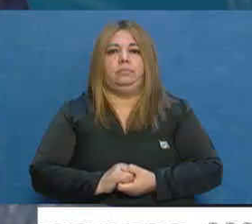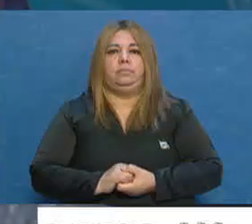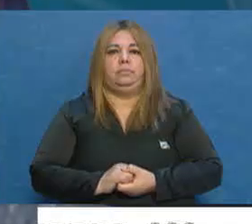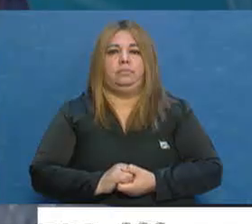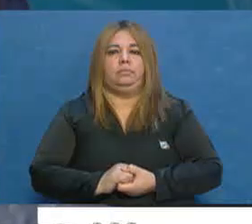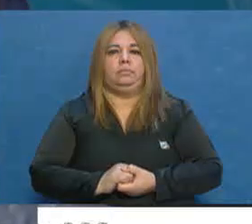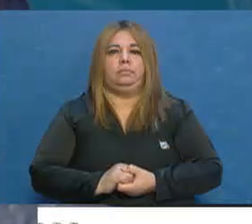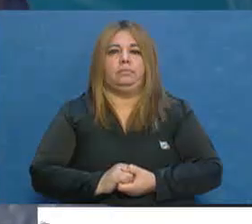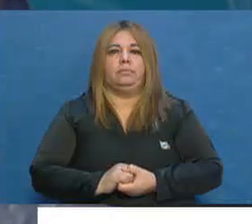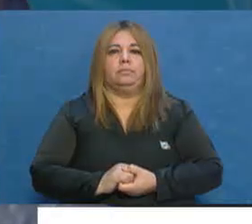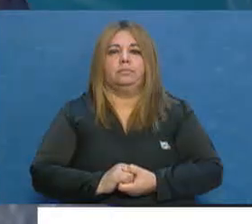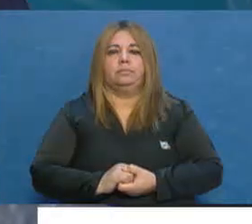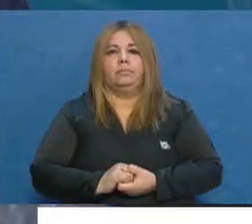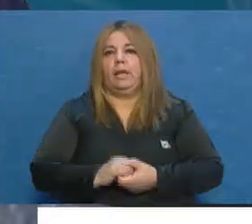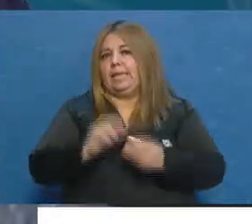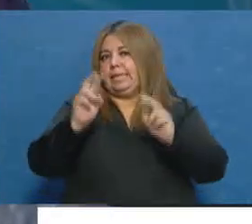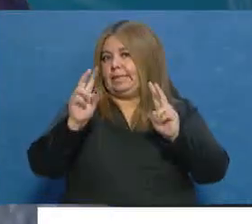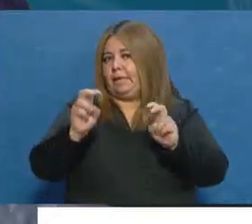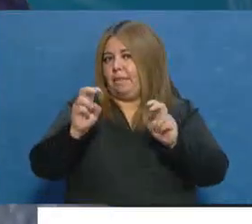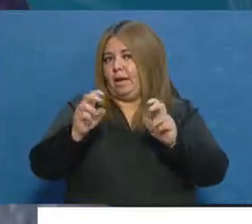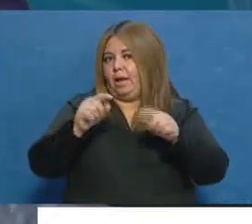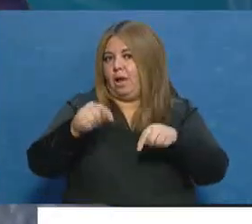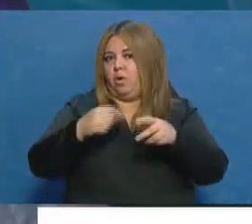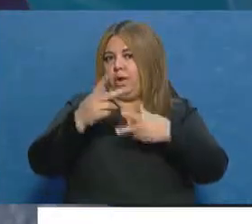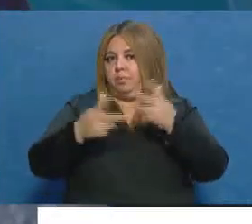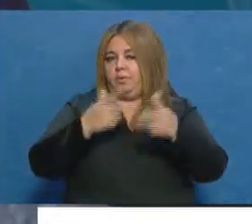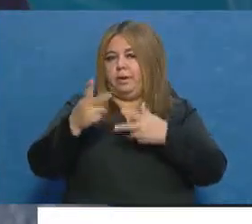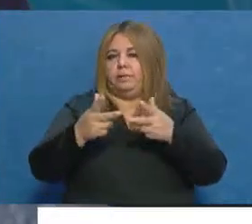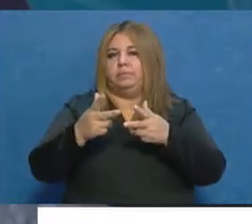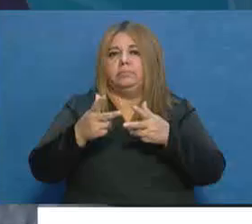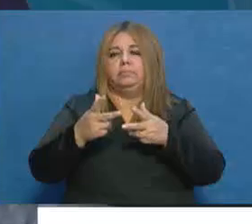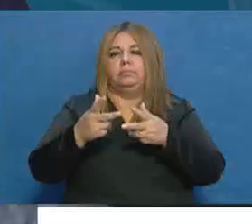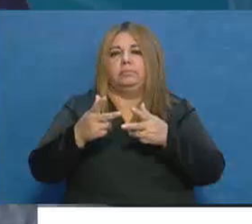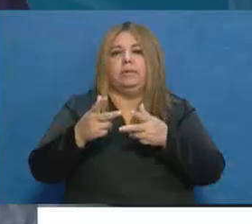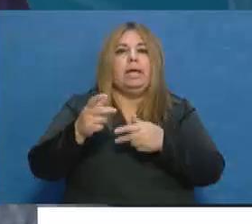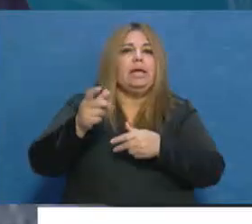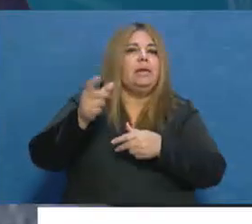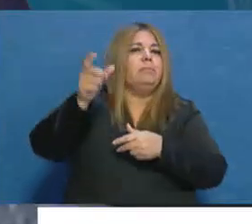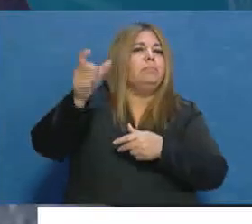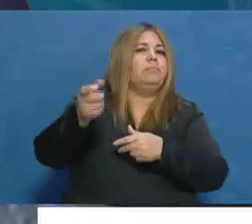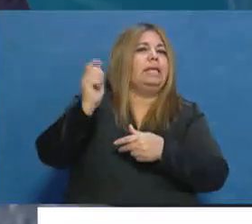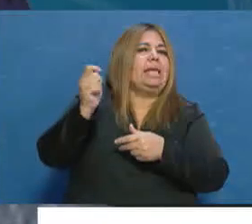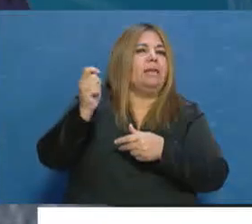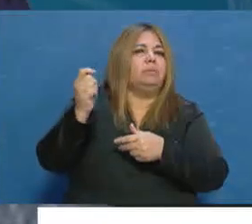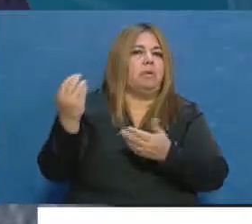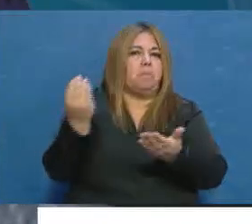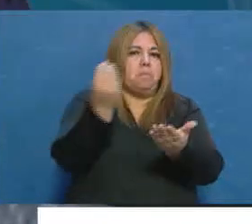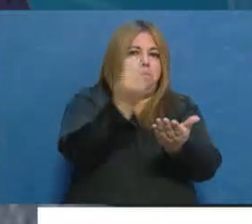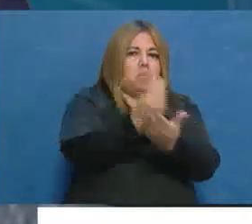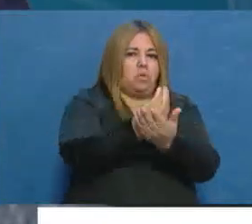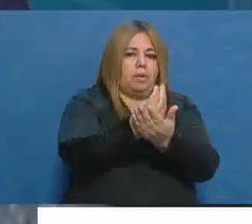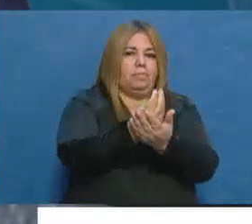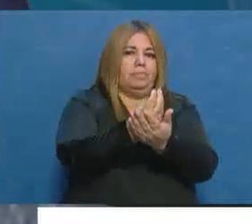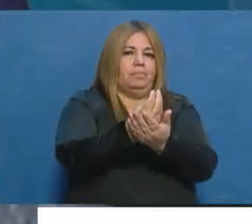Bueno, vamos a hablar sobre quiénes o quién van a postular para cubrir el cargo en la Suprema Corte de